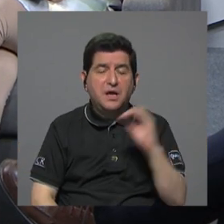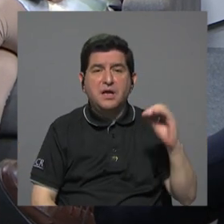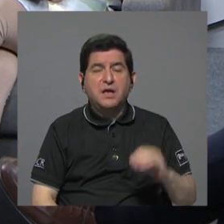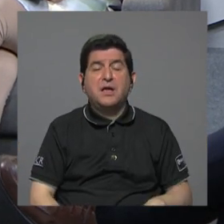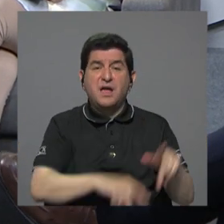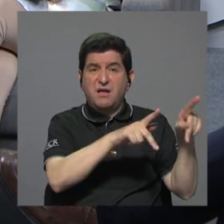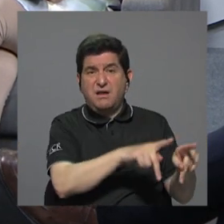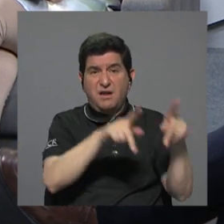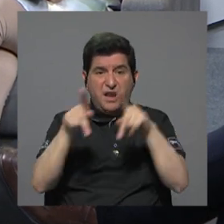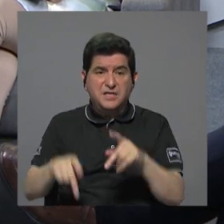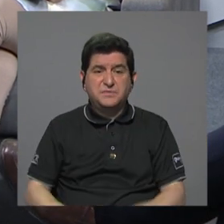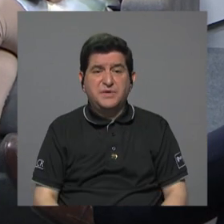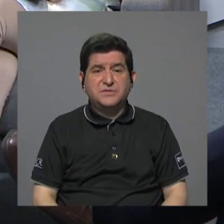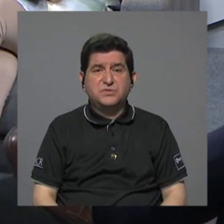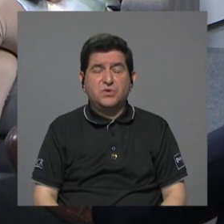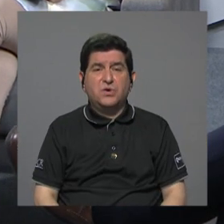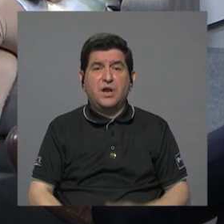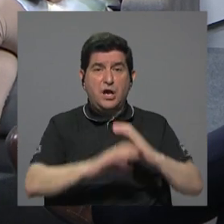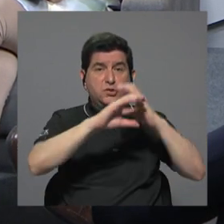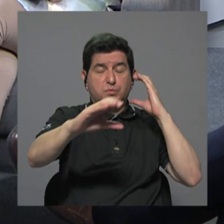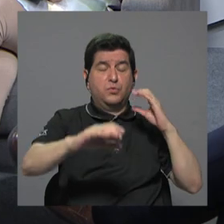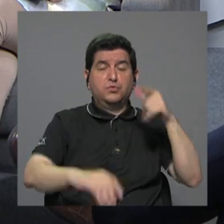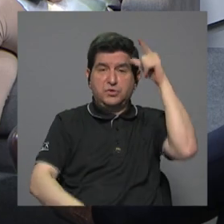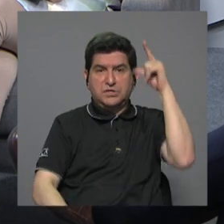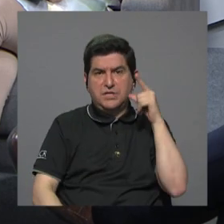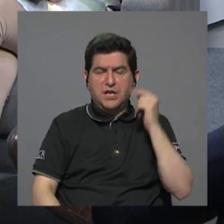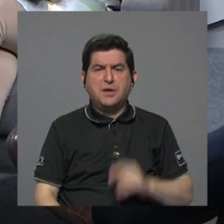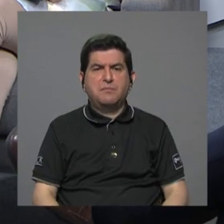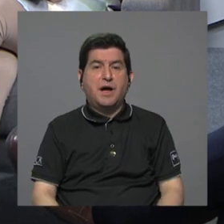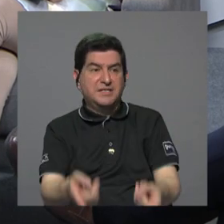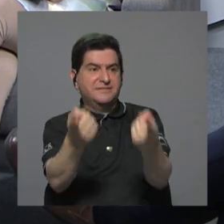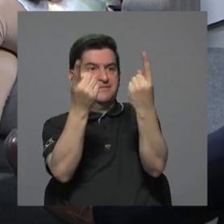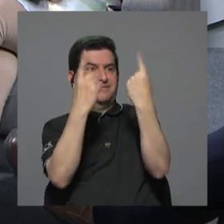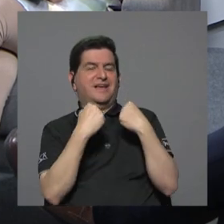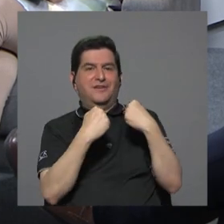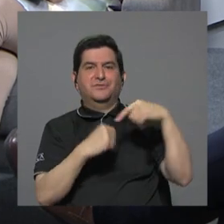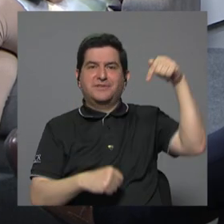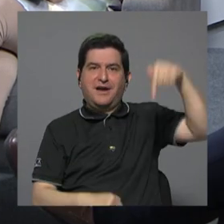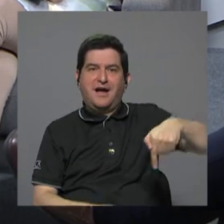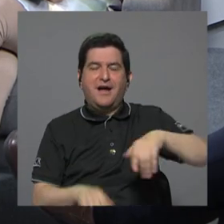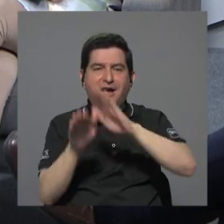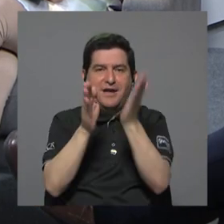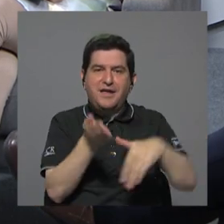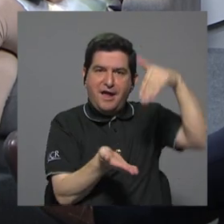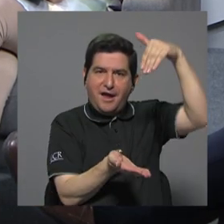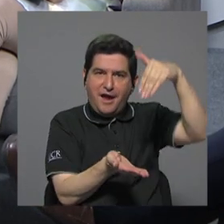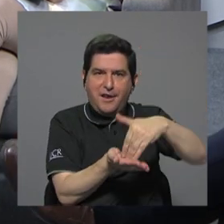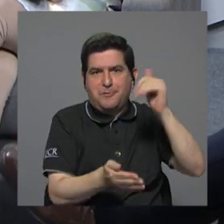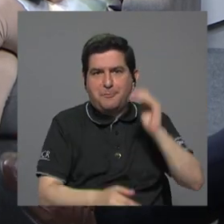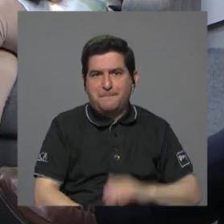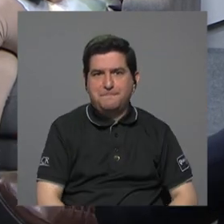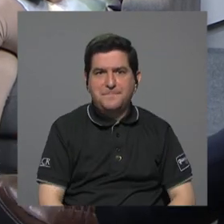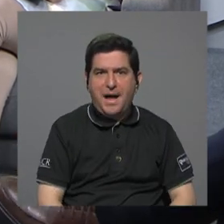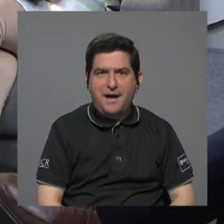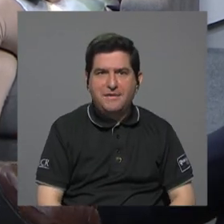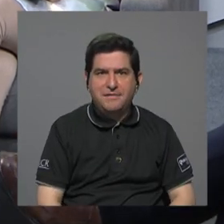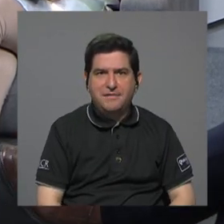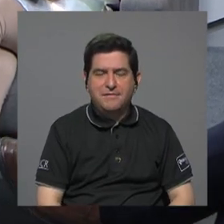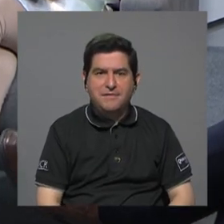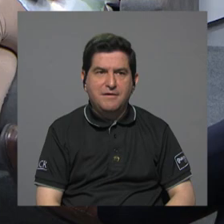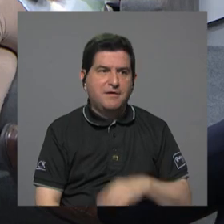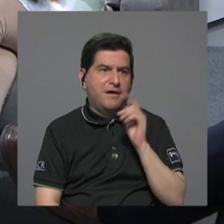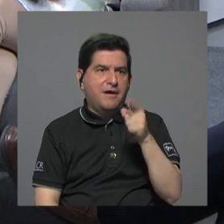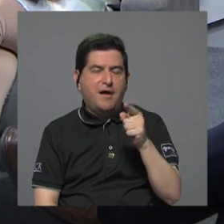pasajeros llegan unos buses a Limón y se los traen para el Valle Central haciendo